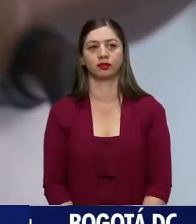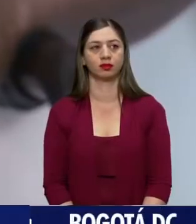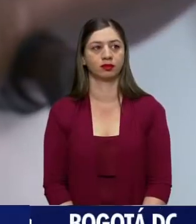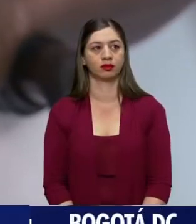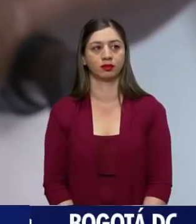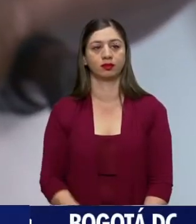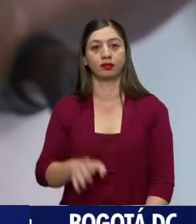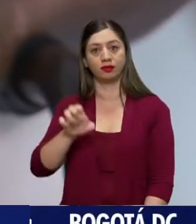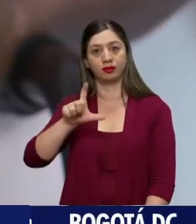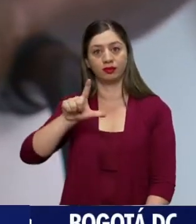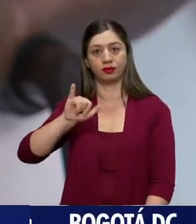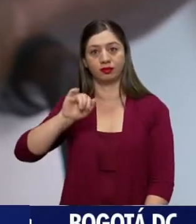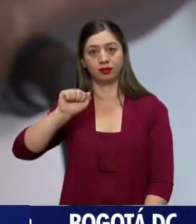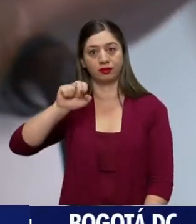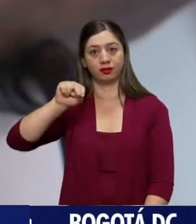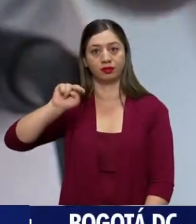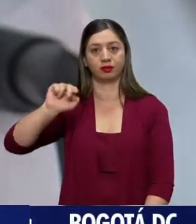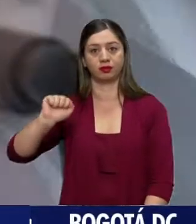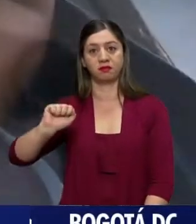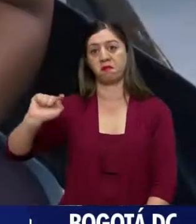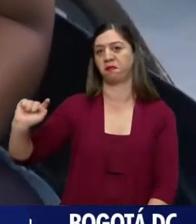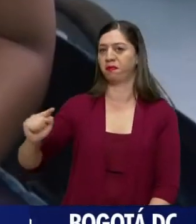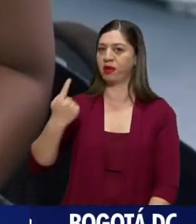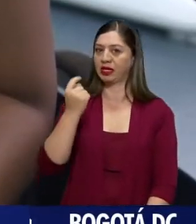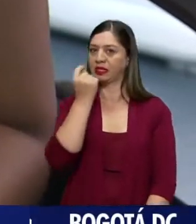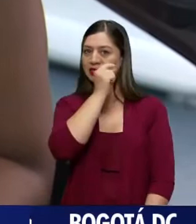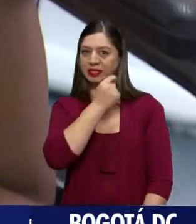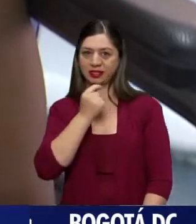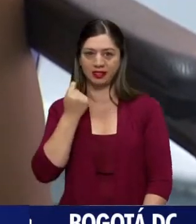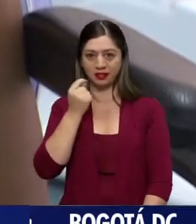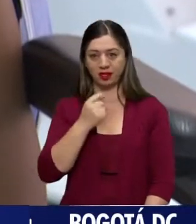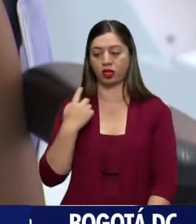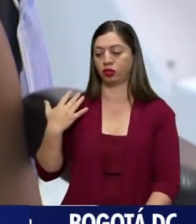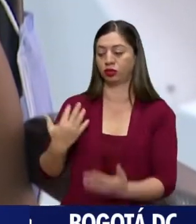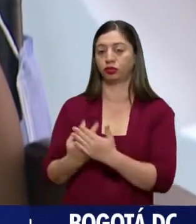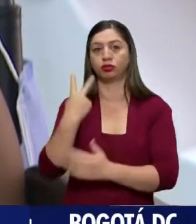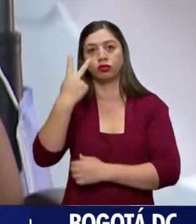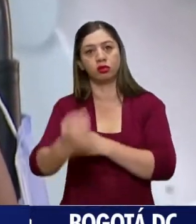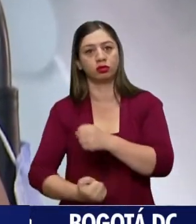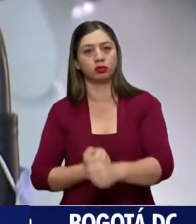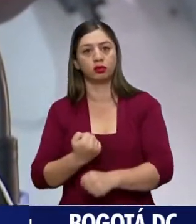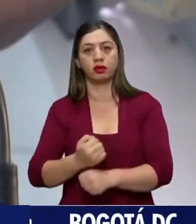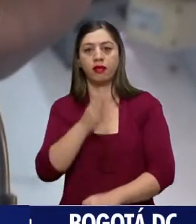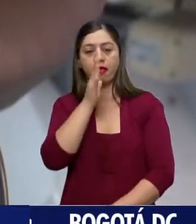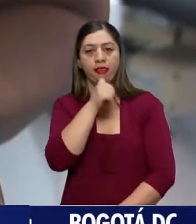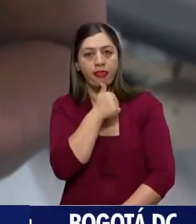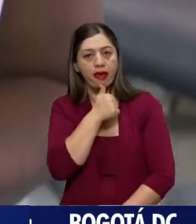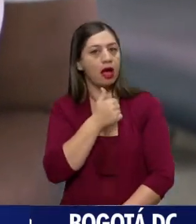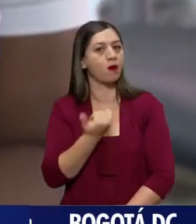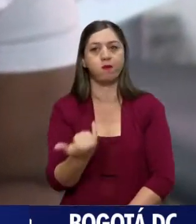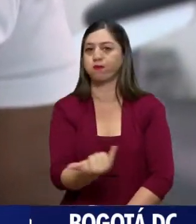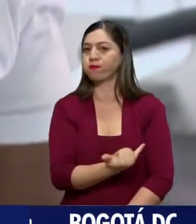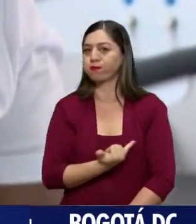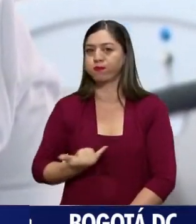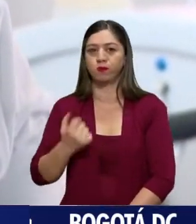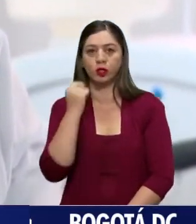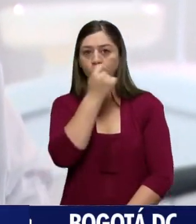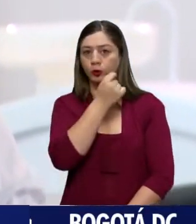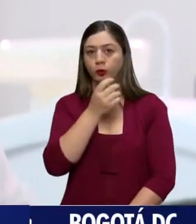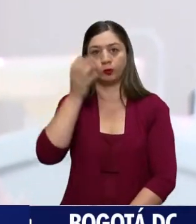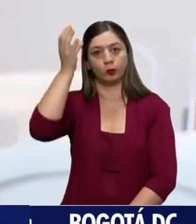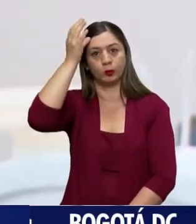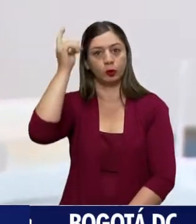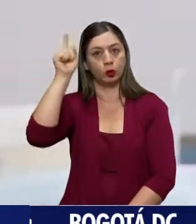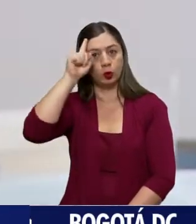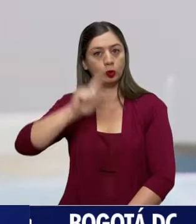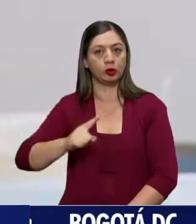Eliana será la primera en estrenar el consultorio, completa dos años sin recibir atención médica oral porque no hay odontólogos preparados para